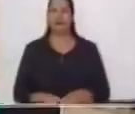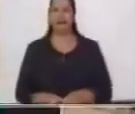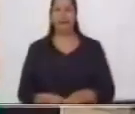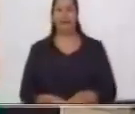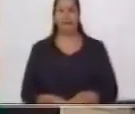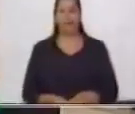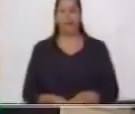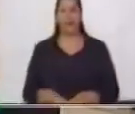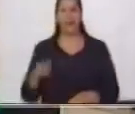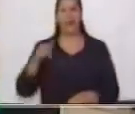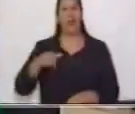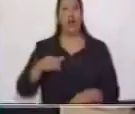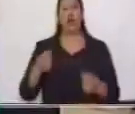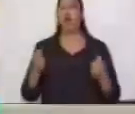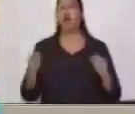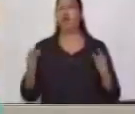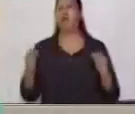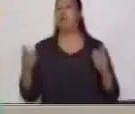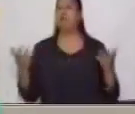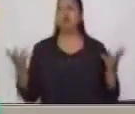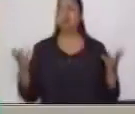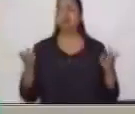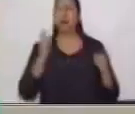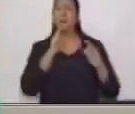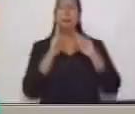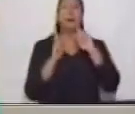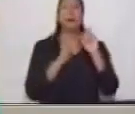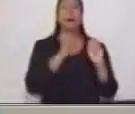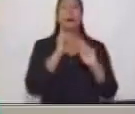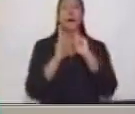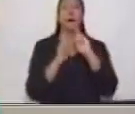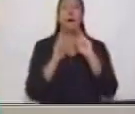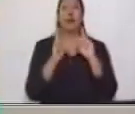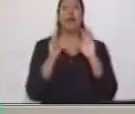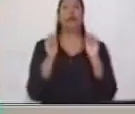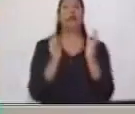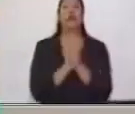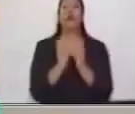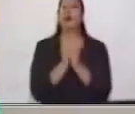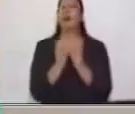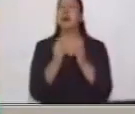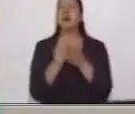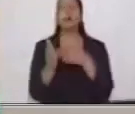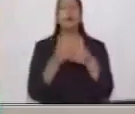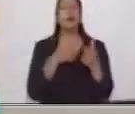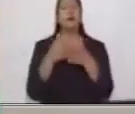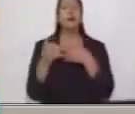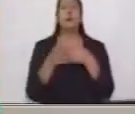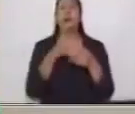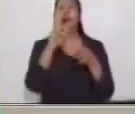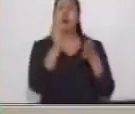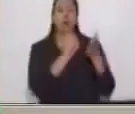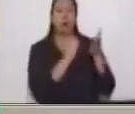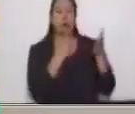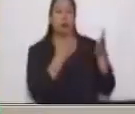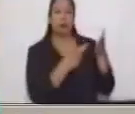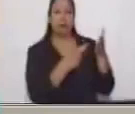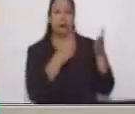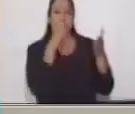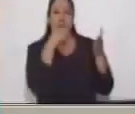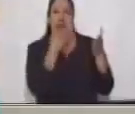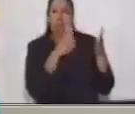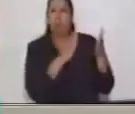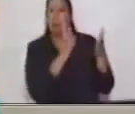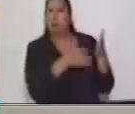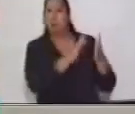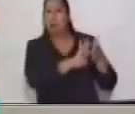Ahora, vamos a hacer unas preguntas. No importa si en este espacio no escribiste ninguna respuesta. Puede ser que no sepas a qué se refieren